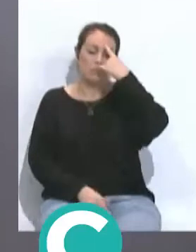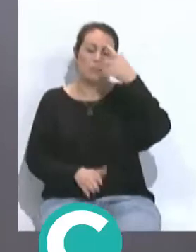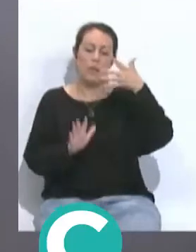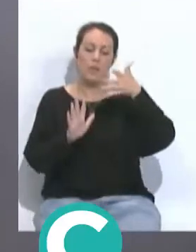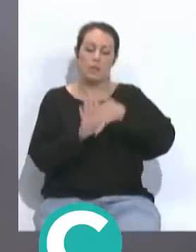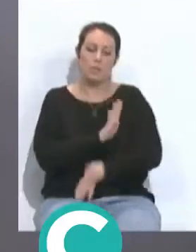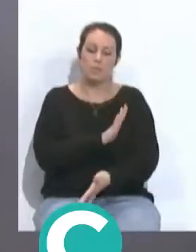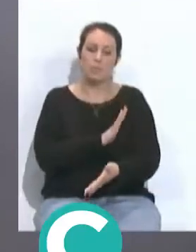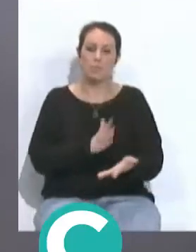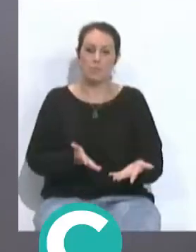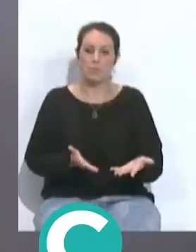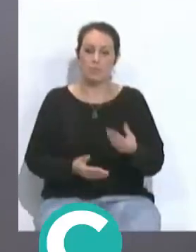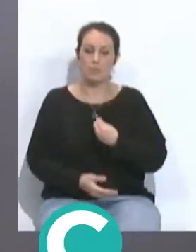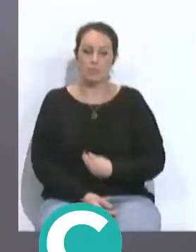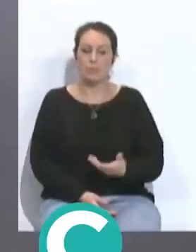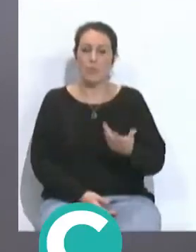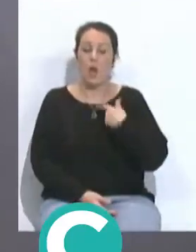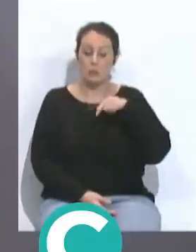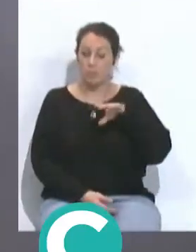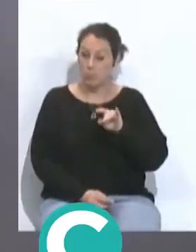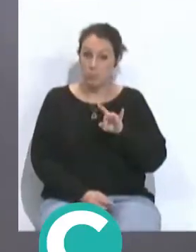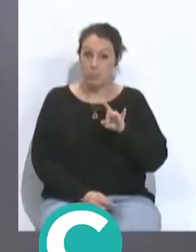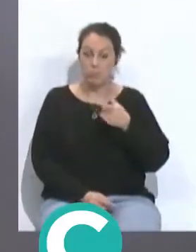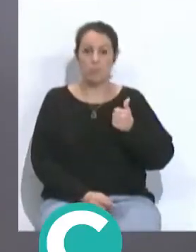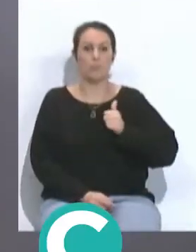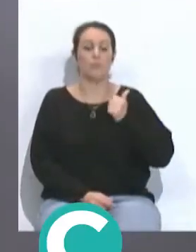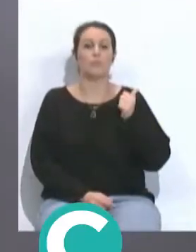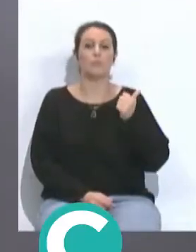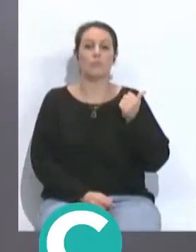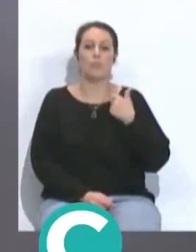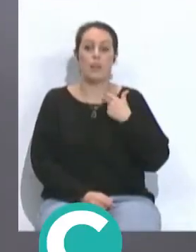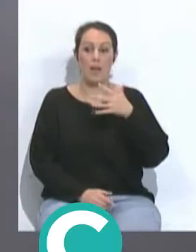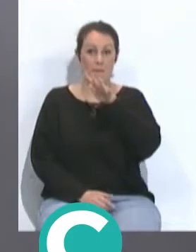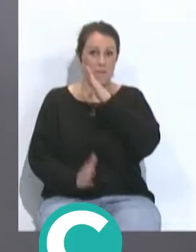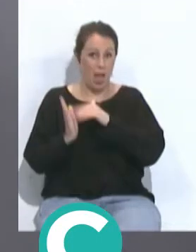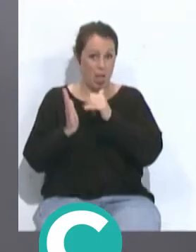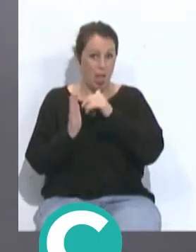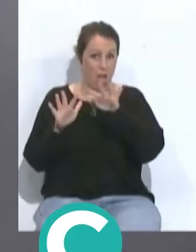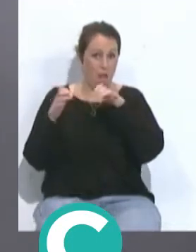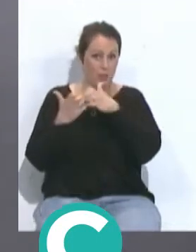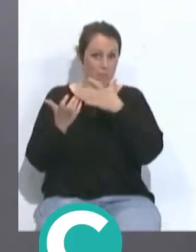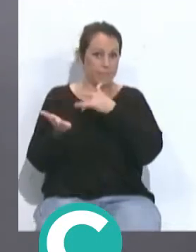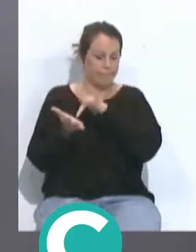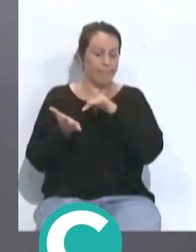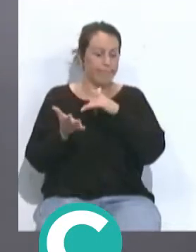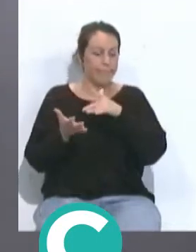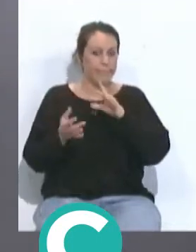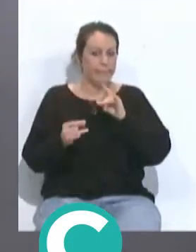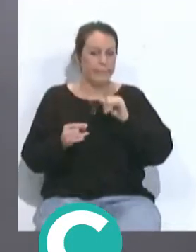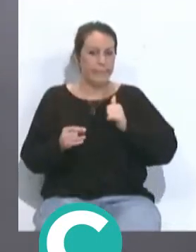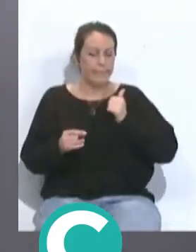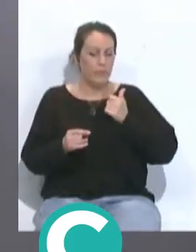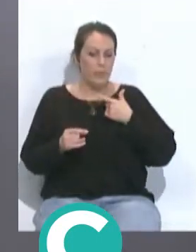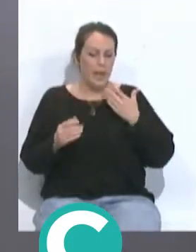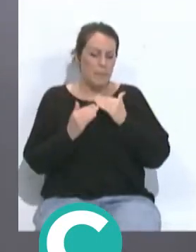siempre se te quedan grabados en la mente, ¿no? Y sí, tuve oportunidad de estar en Mestalla, obviamente el empate no